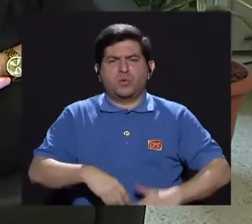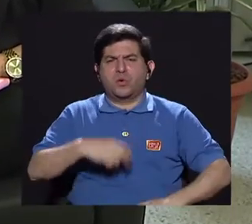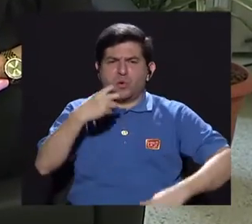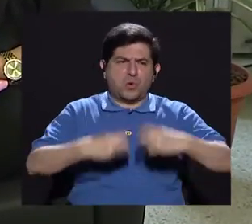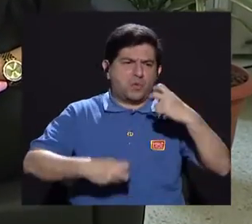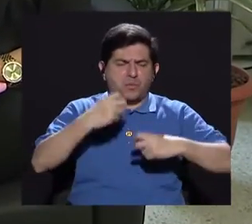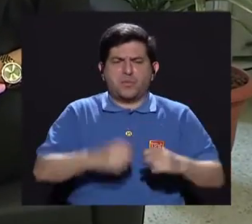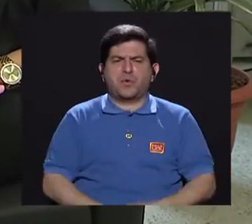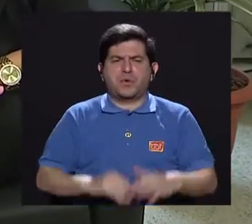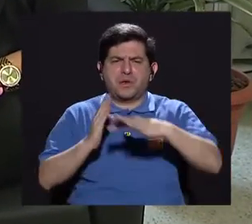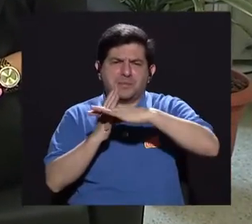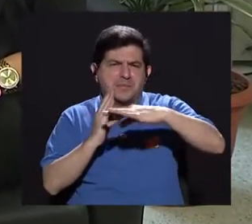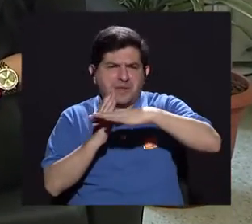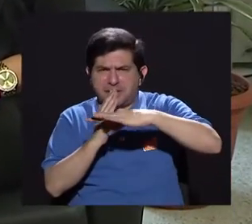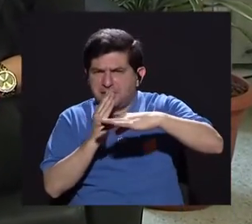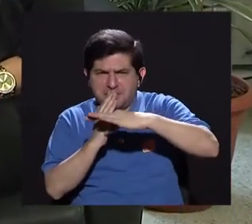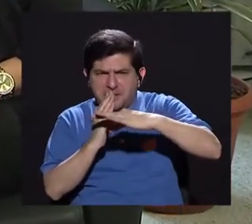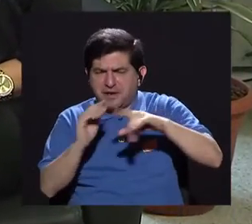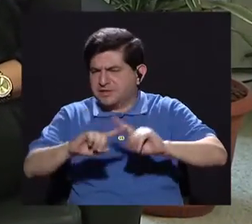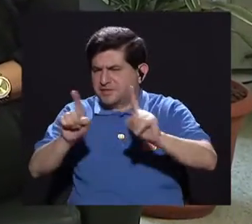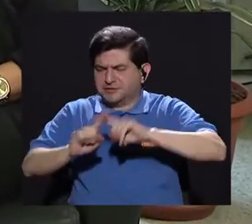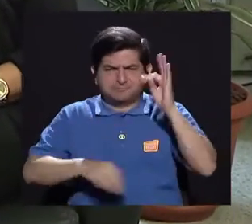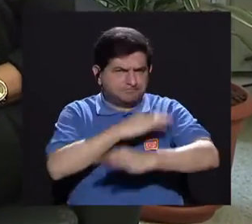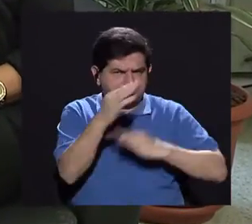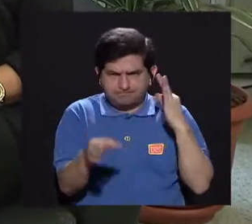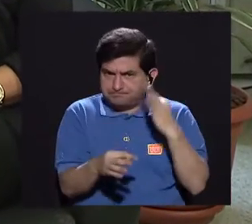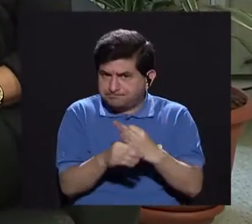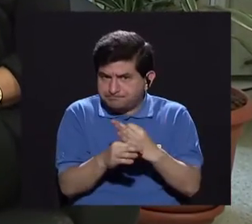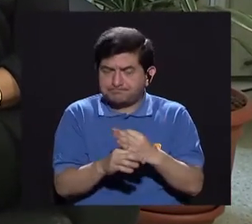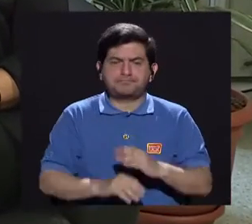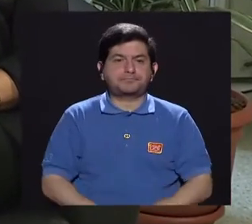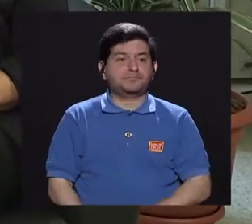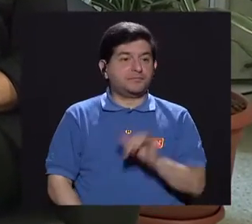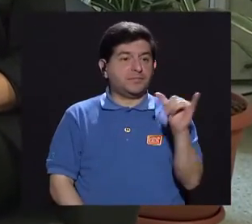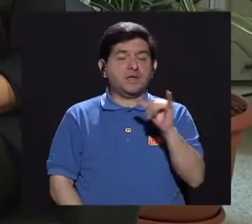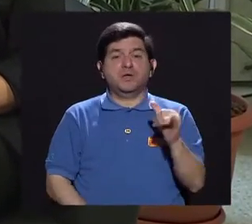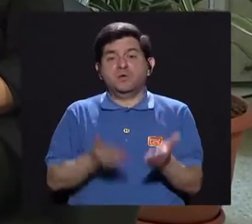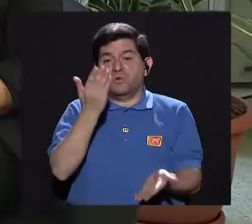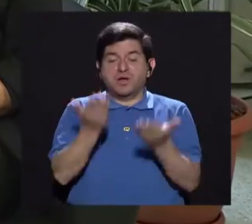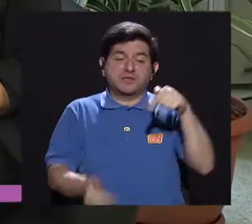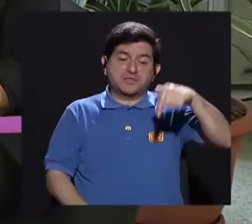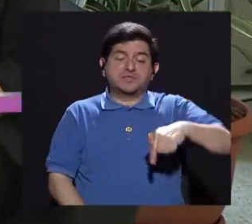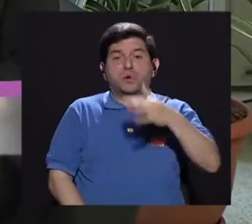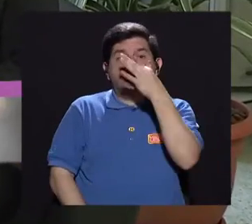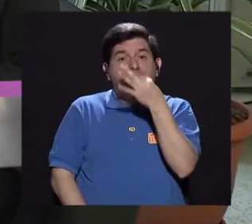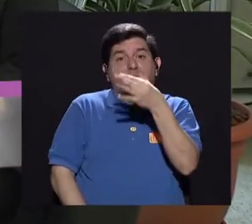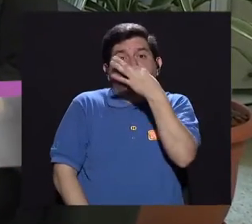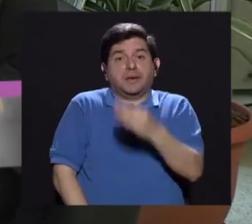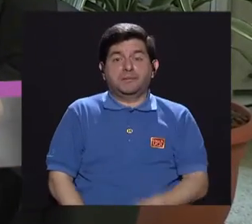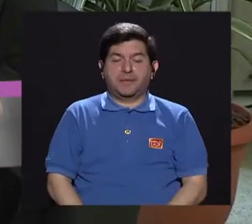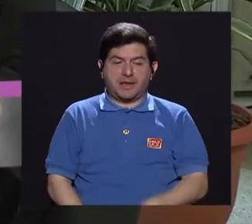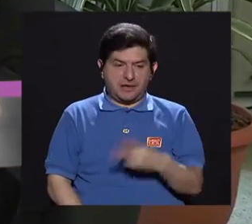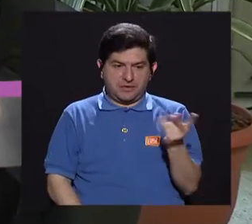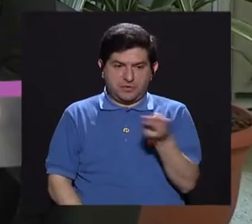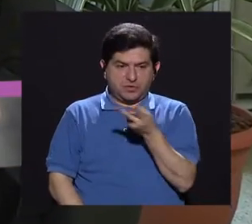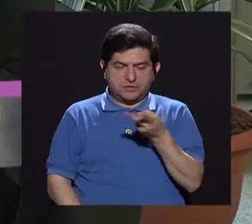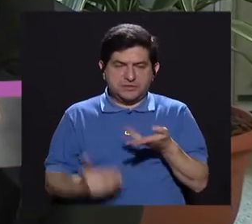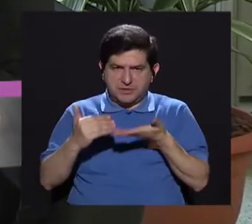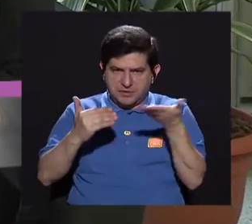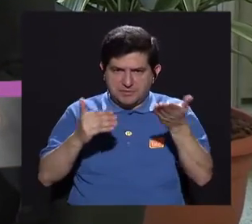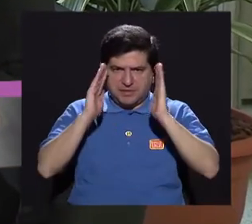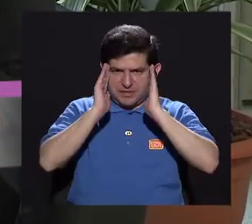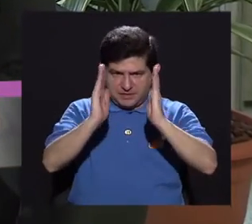con trastornos de los lípidos, ya sea colesterol alto o triglicéridos, puede tener también hoy gripe. Entonces, atendemos las dos